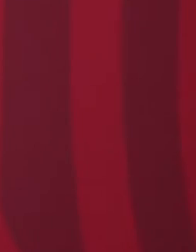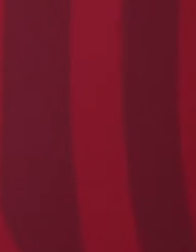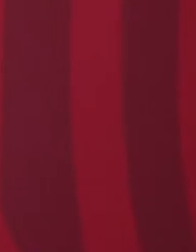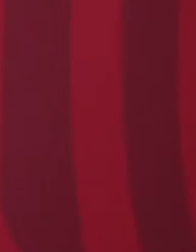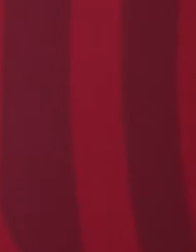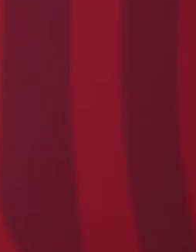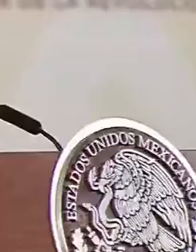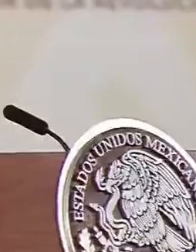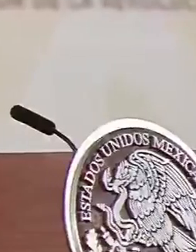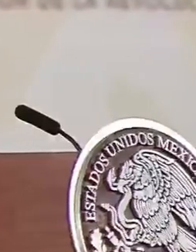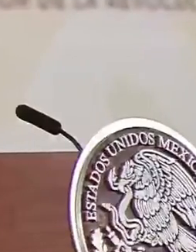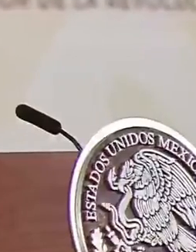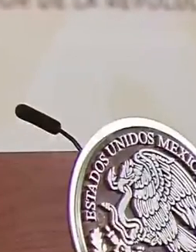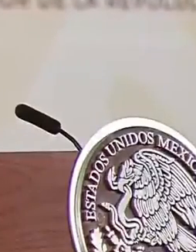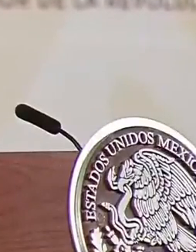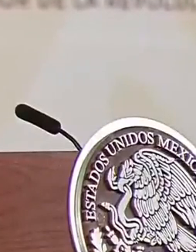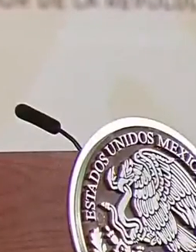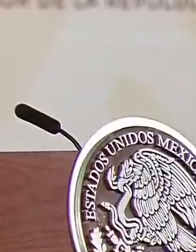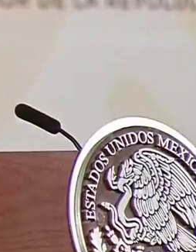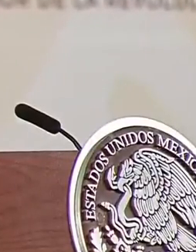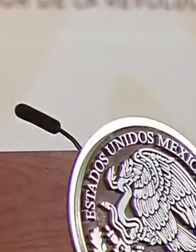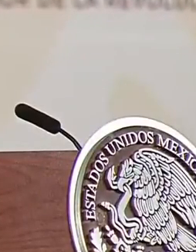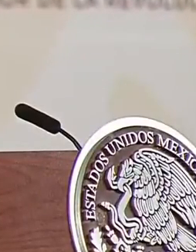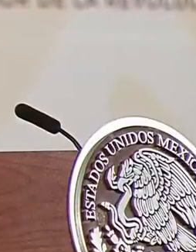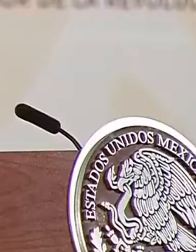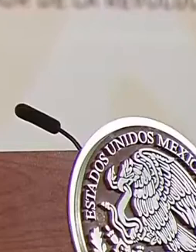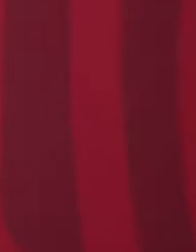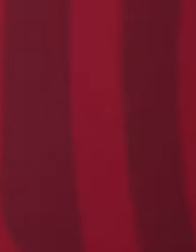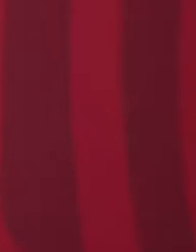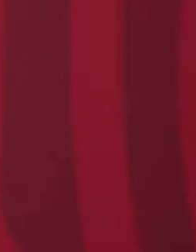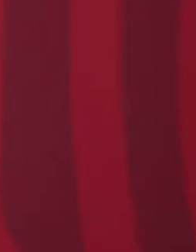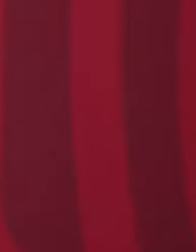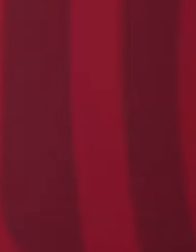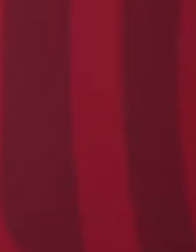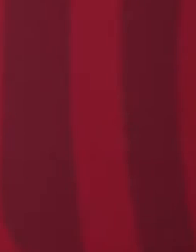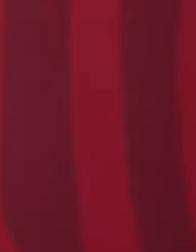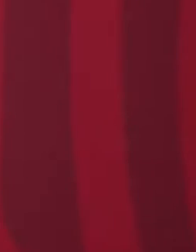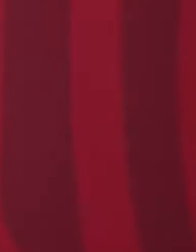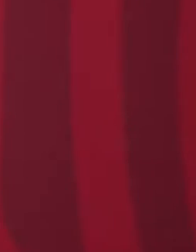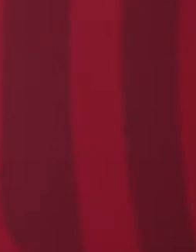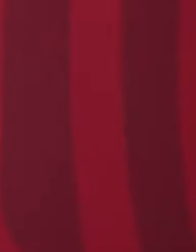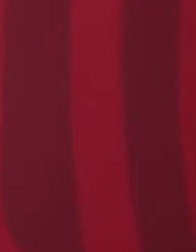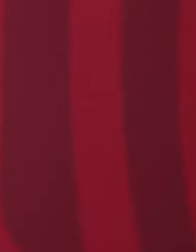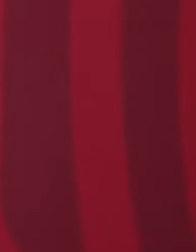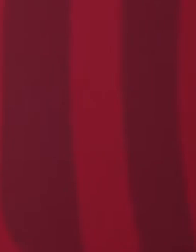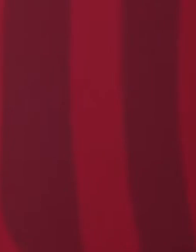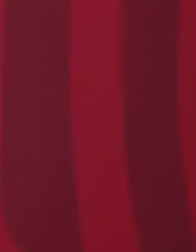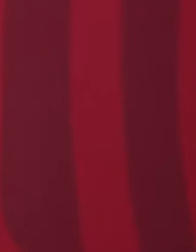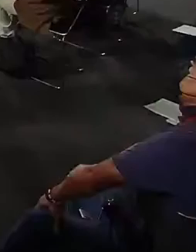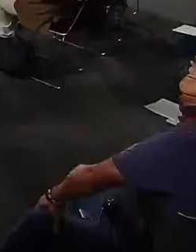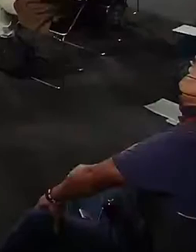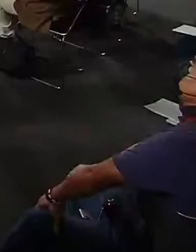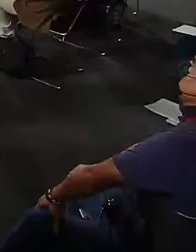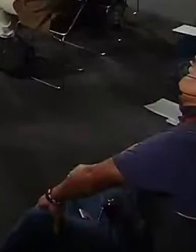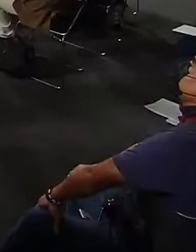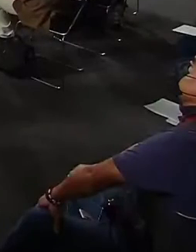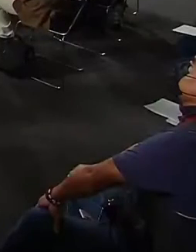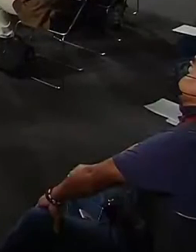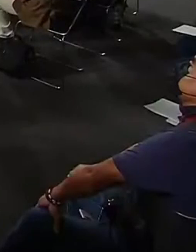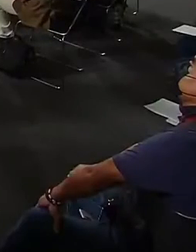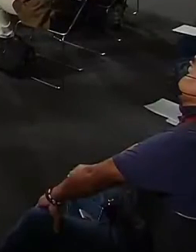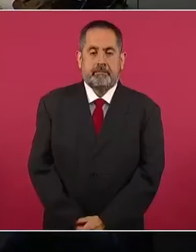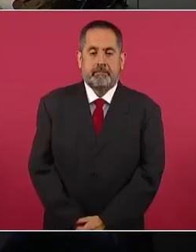y también esto ayuda a todos, porque no deberíamos estar hablando de estos asuntos, pero bueno,